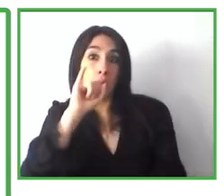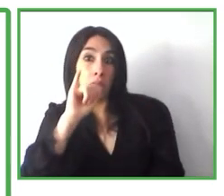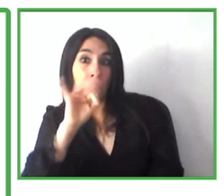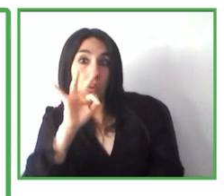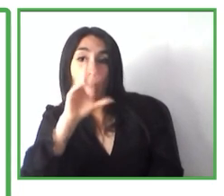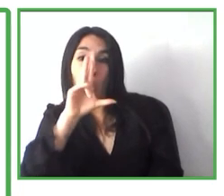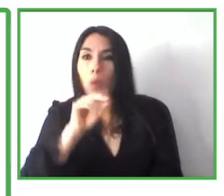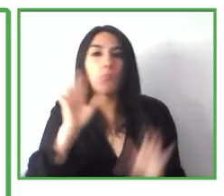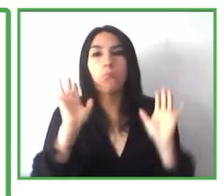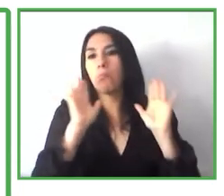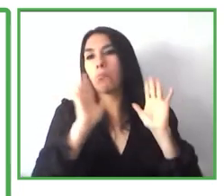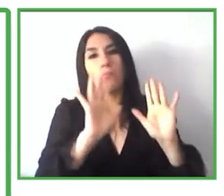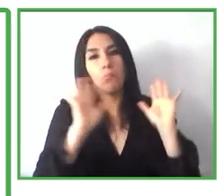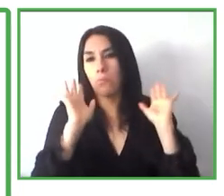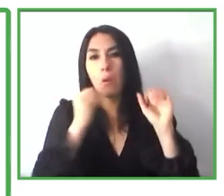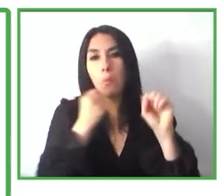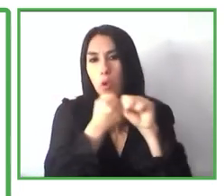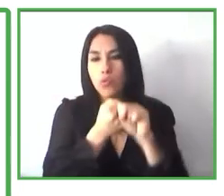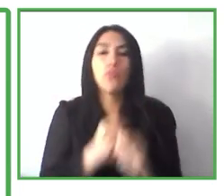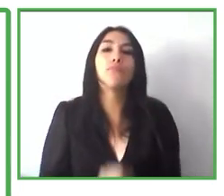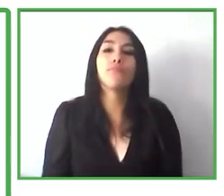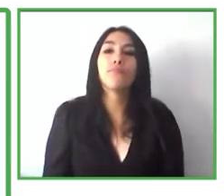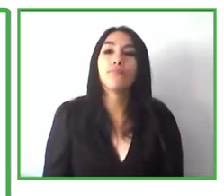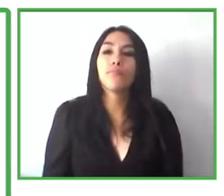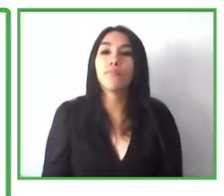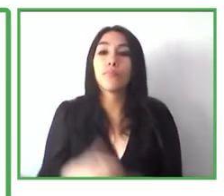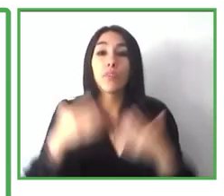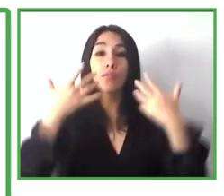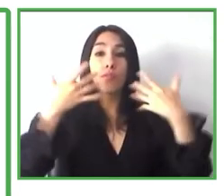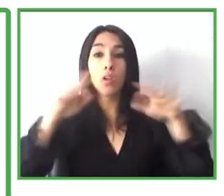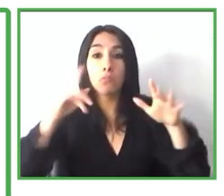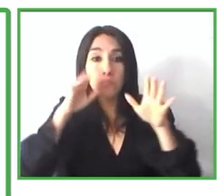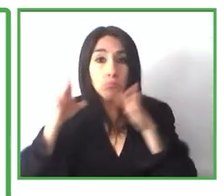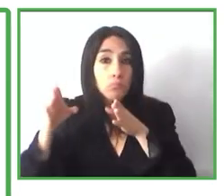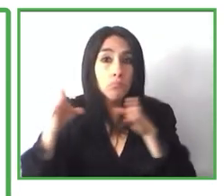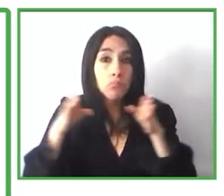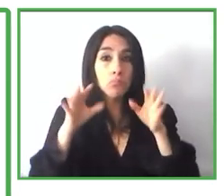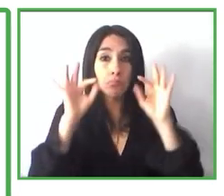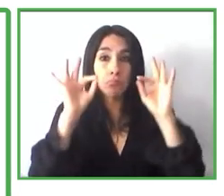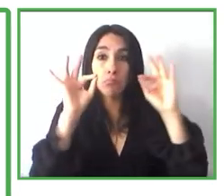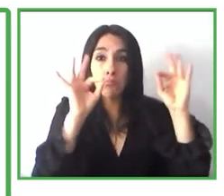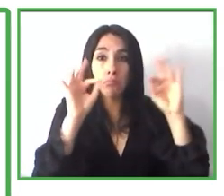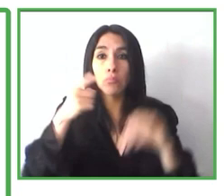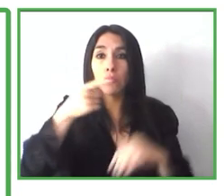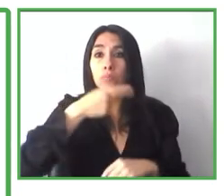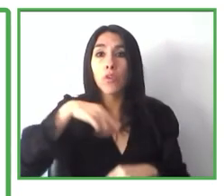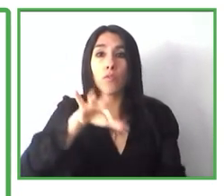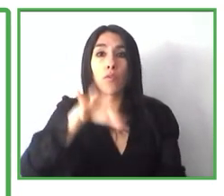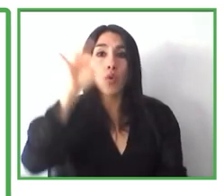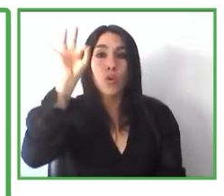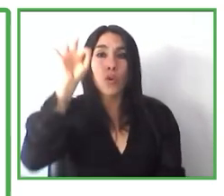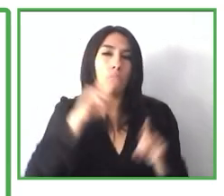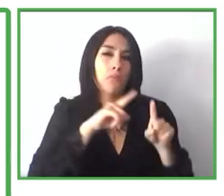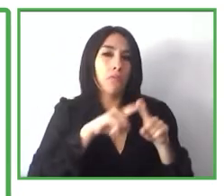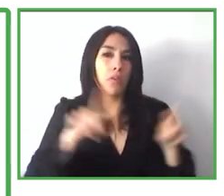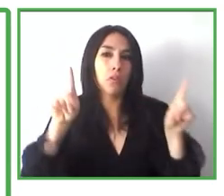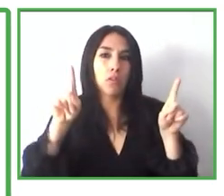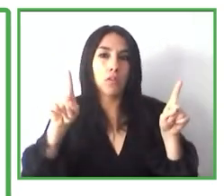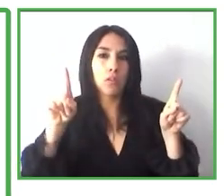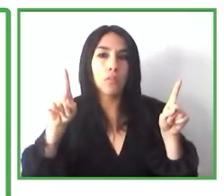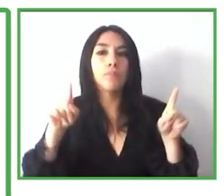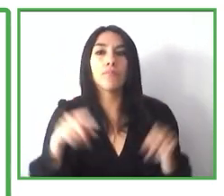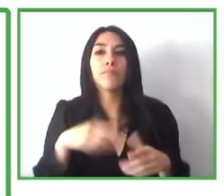Una vez que empezamos, normalmente nos encontramos varias veces acá en nuestra oficina y juntos